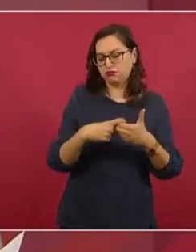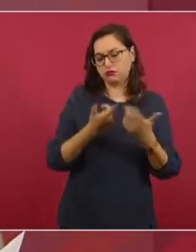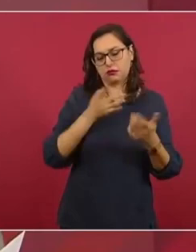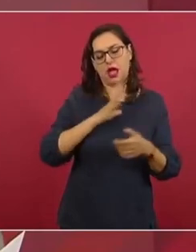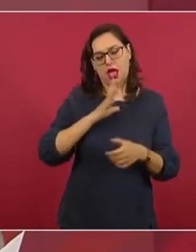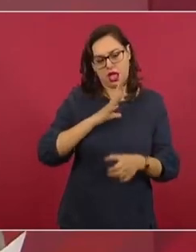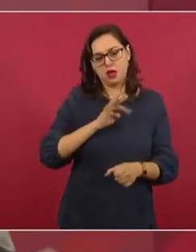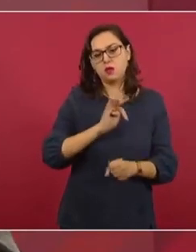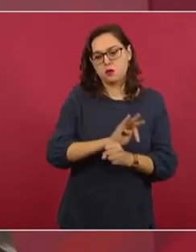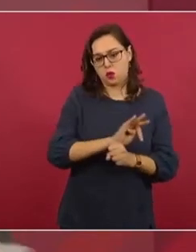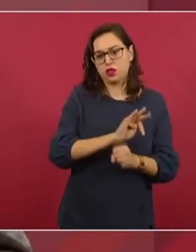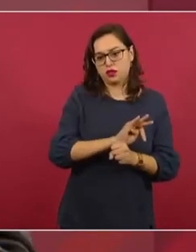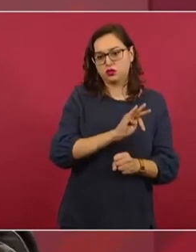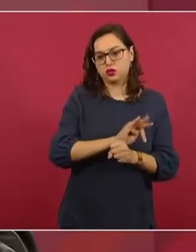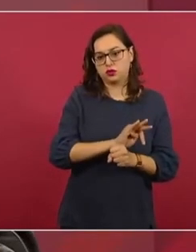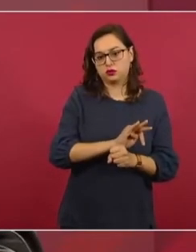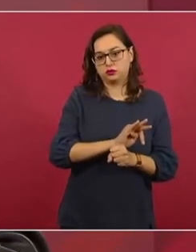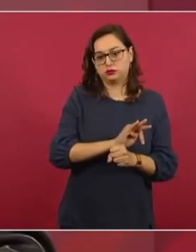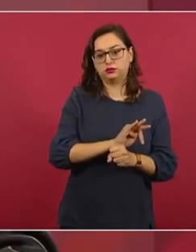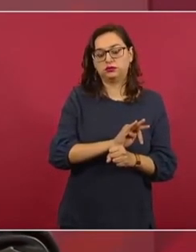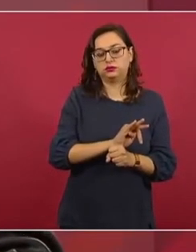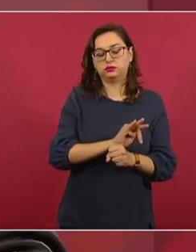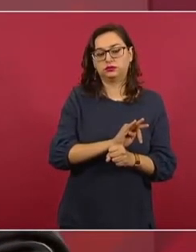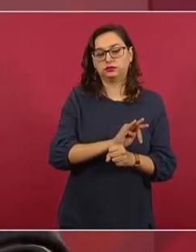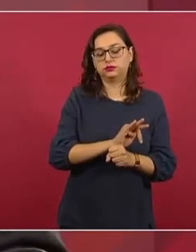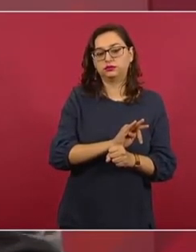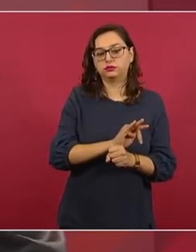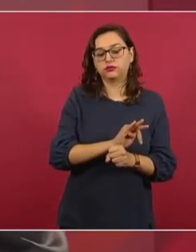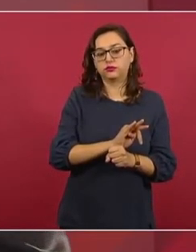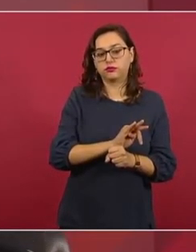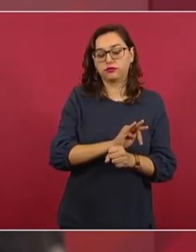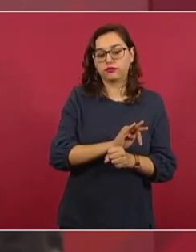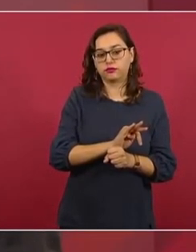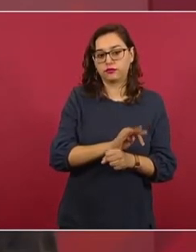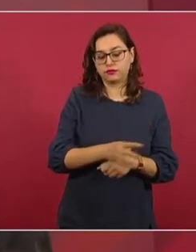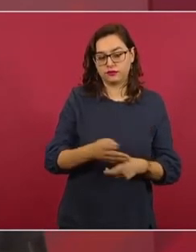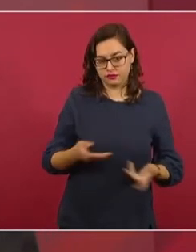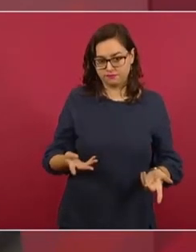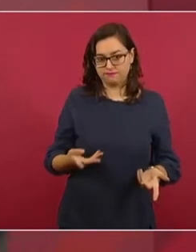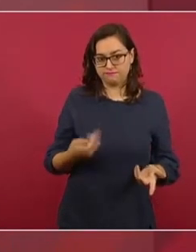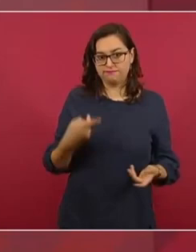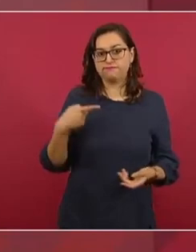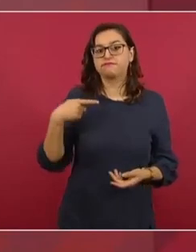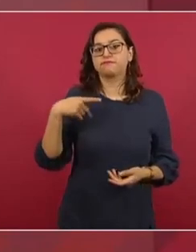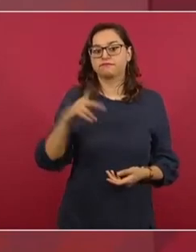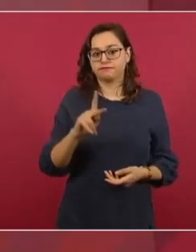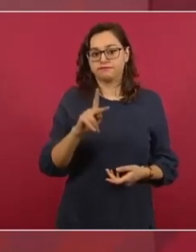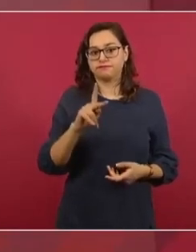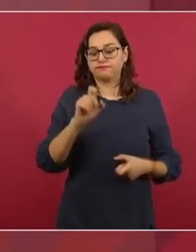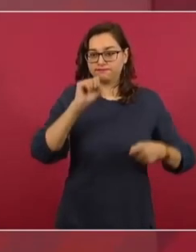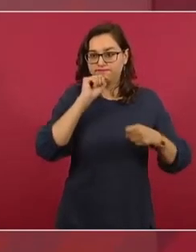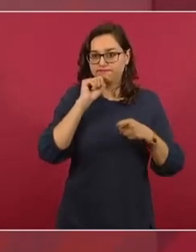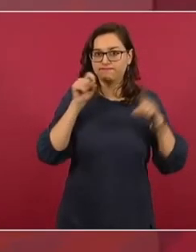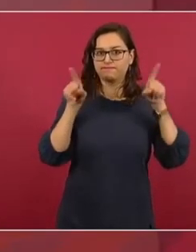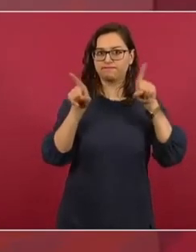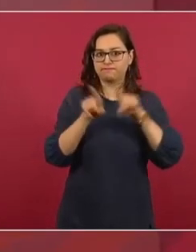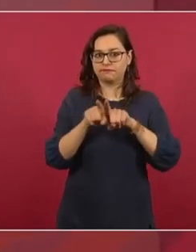caer en esa trampa.